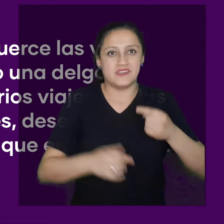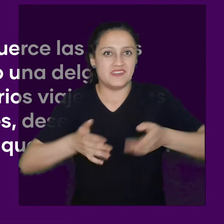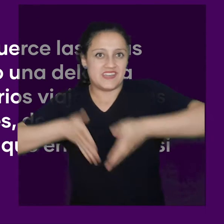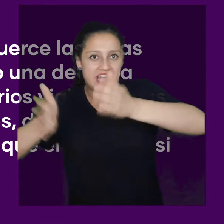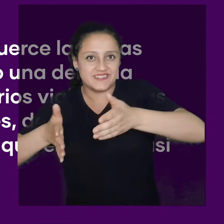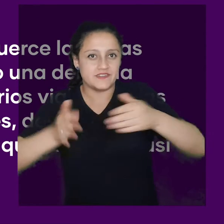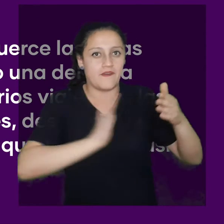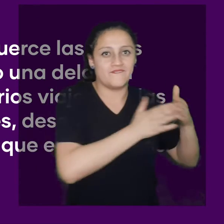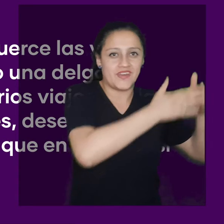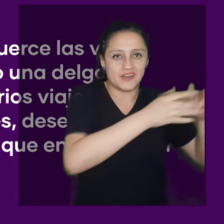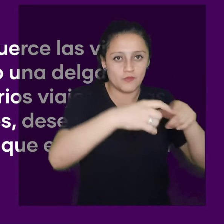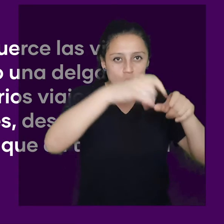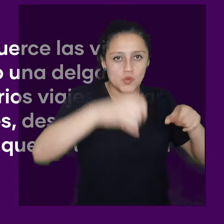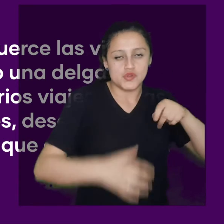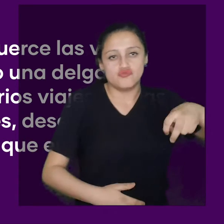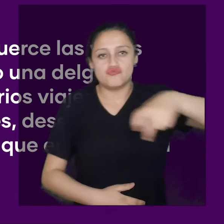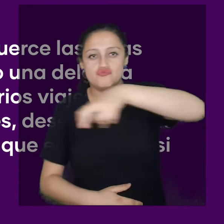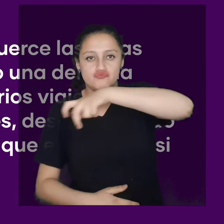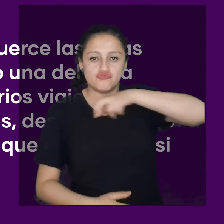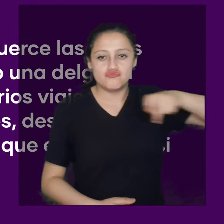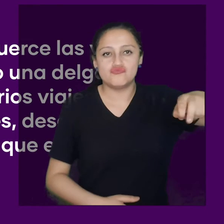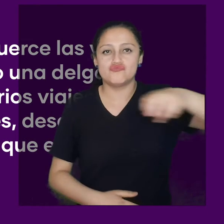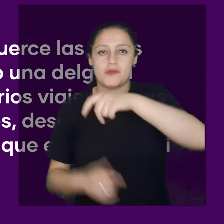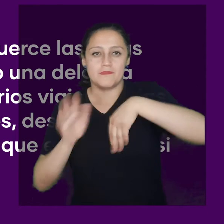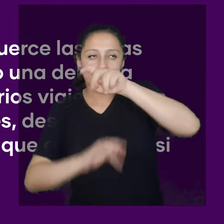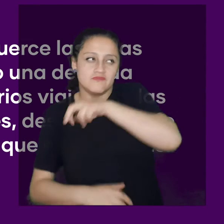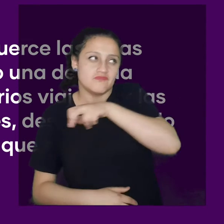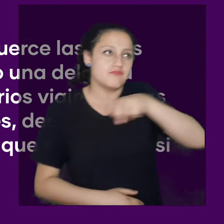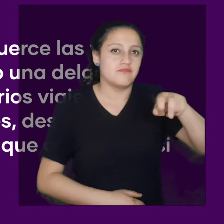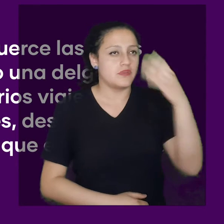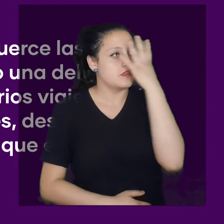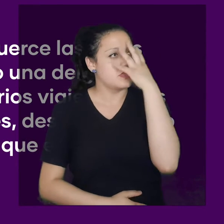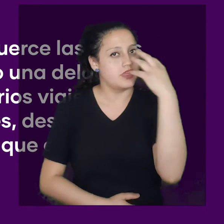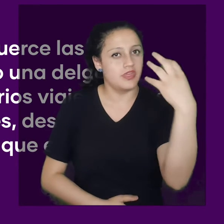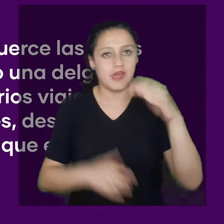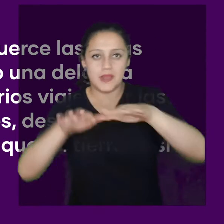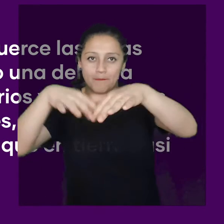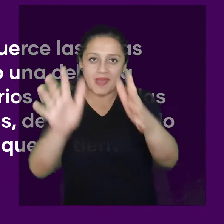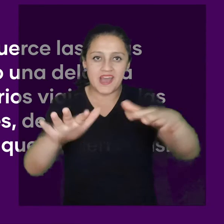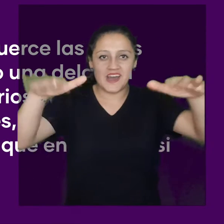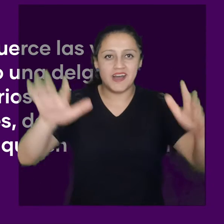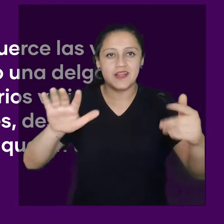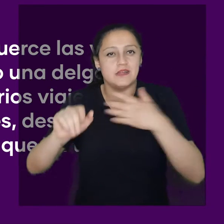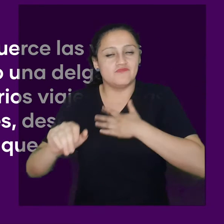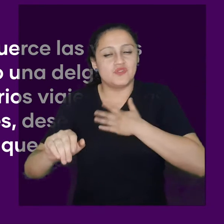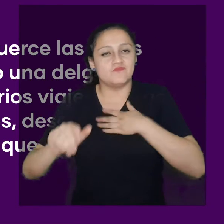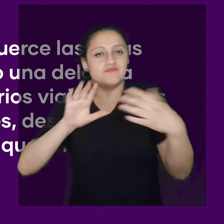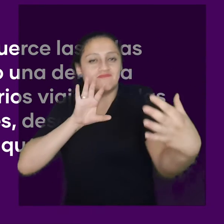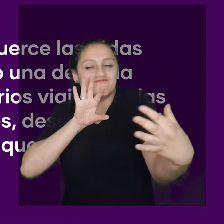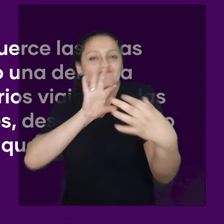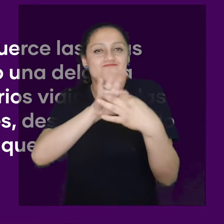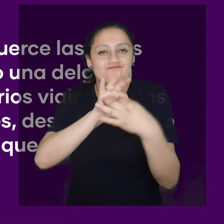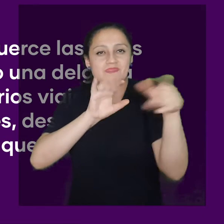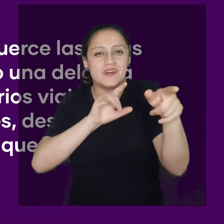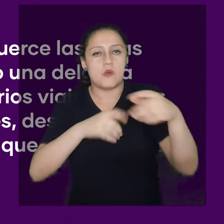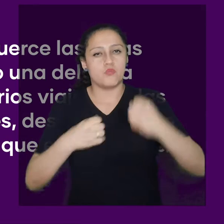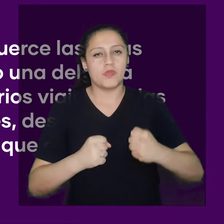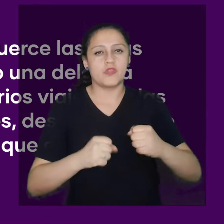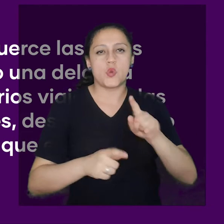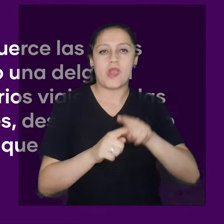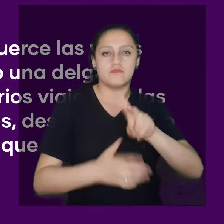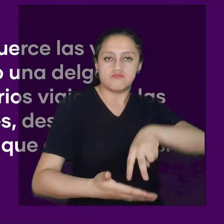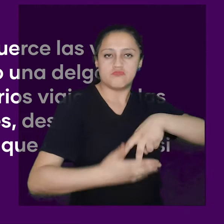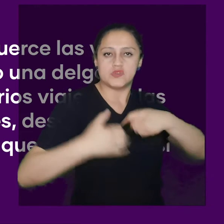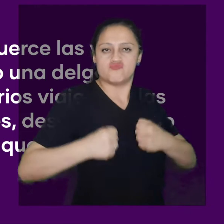las callejuelas y muelles de aquel puerto. Estaba poseído por la obsesión del mar, que tuerce las vidas más lisas y